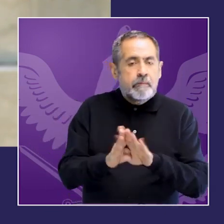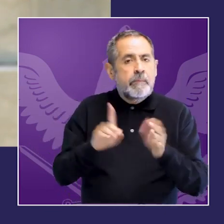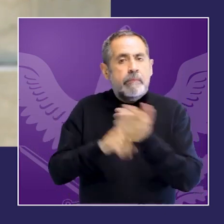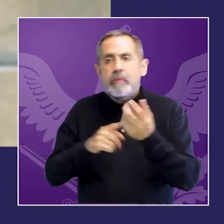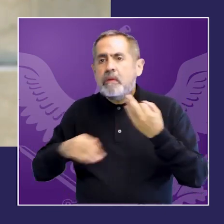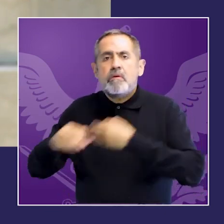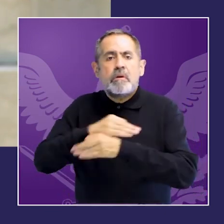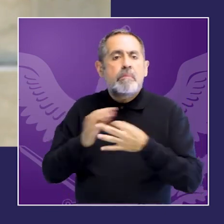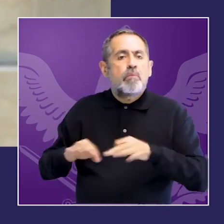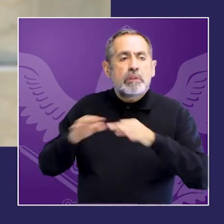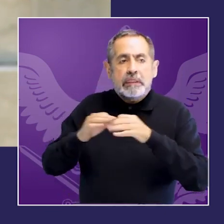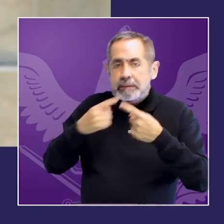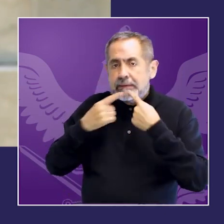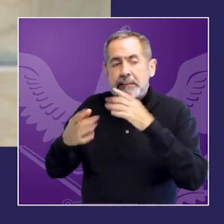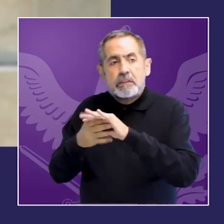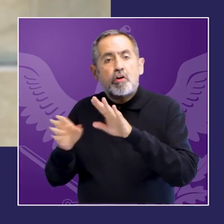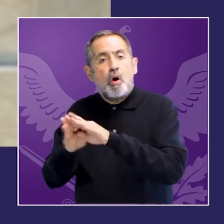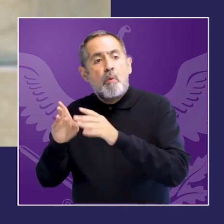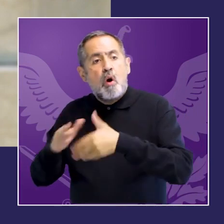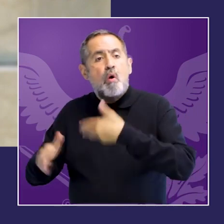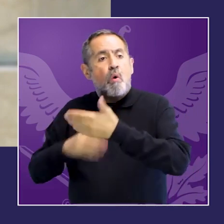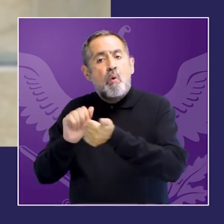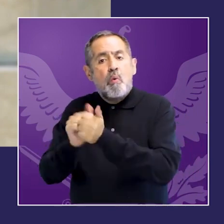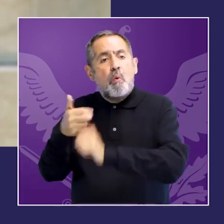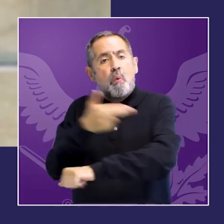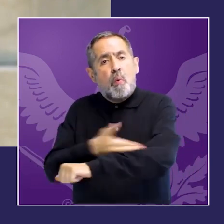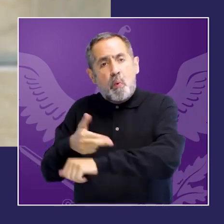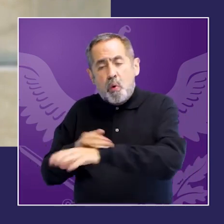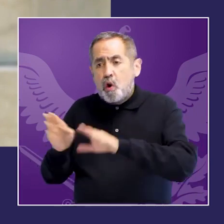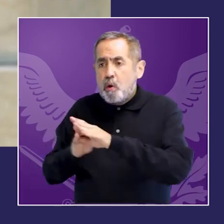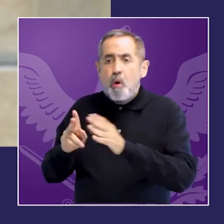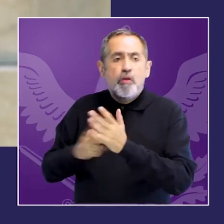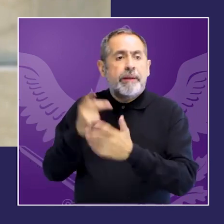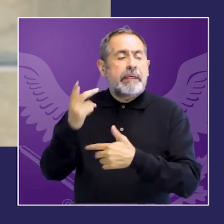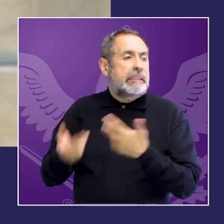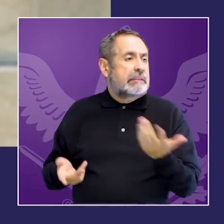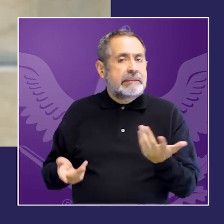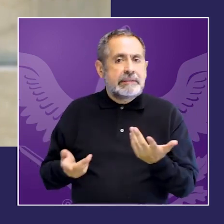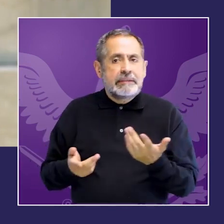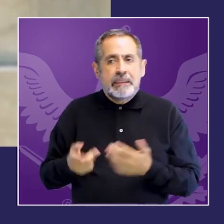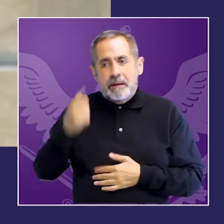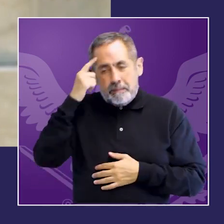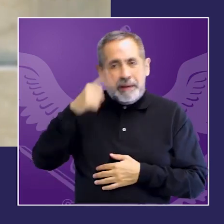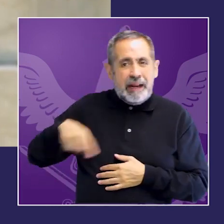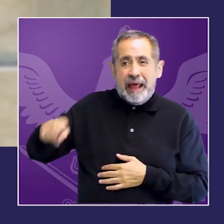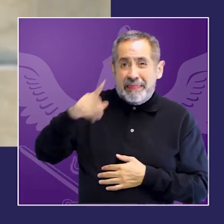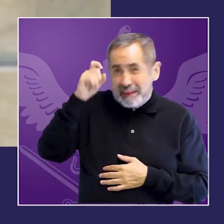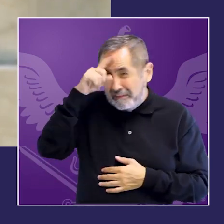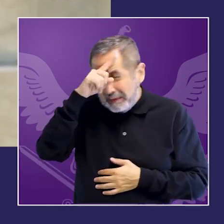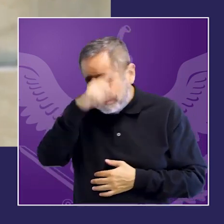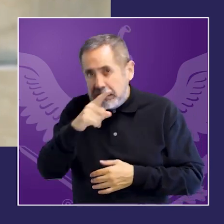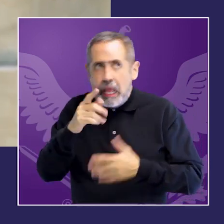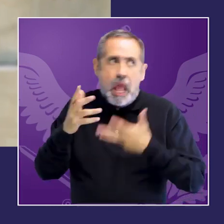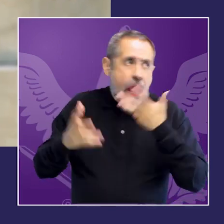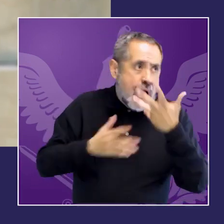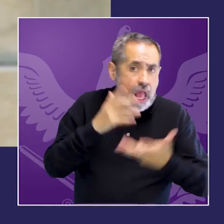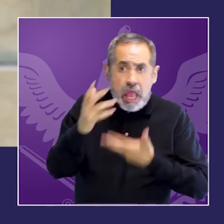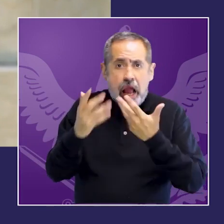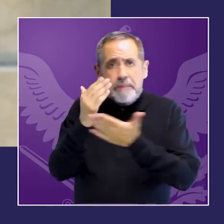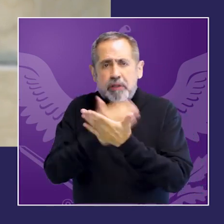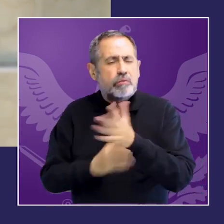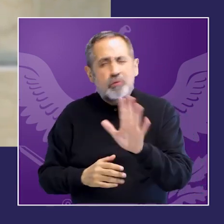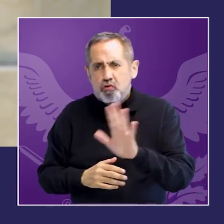multiplican para evitar que se profundice que se agrave que se vuelva situaciones cada vez más